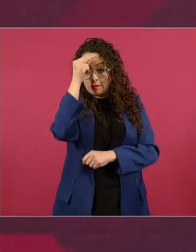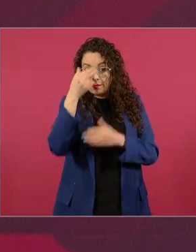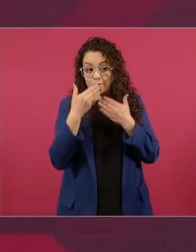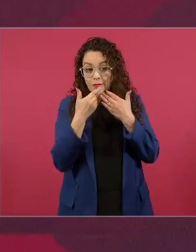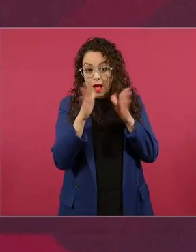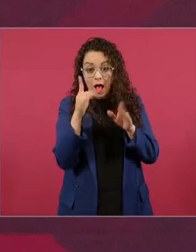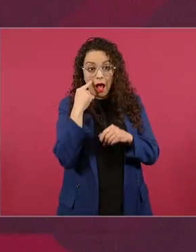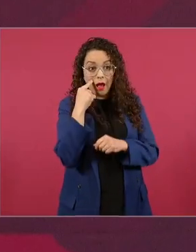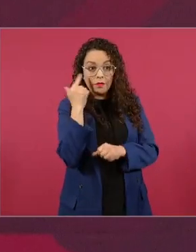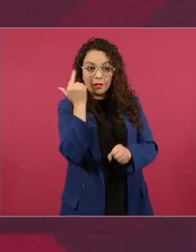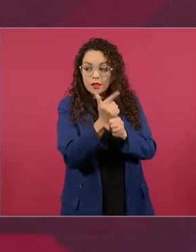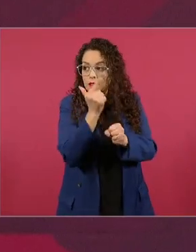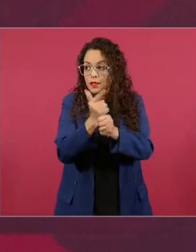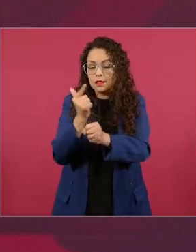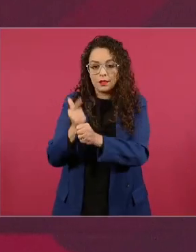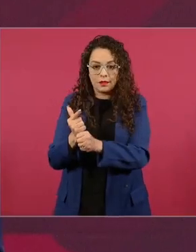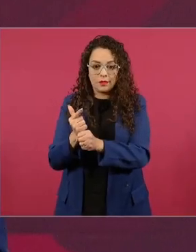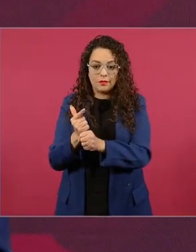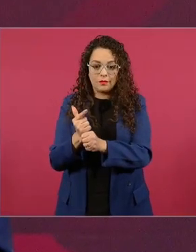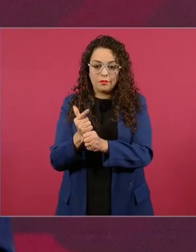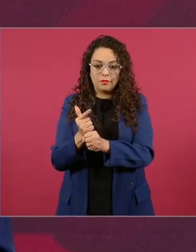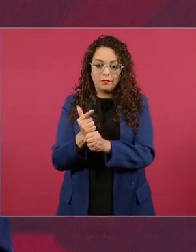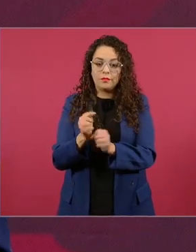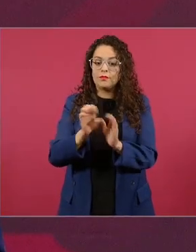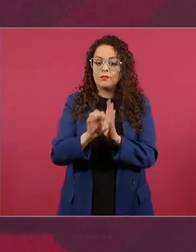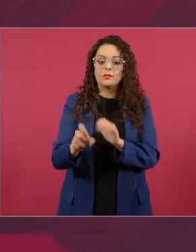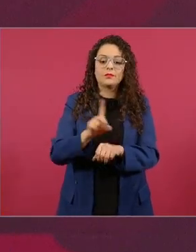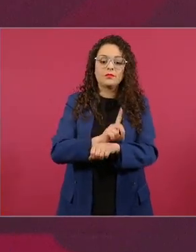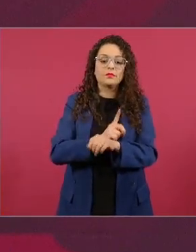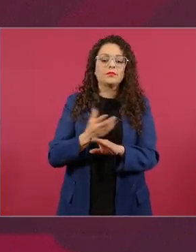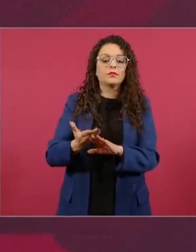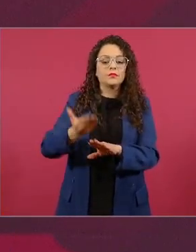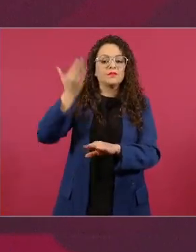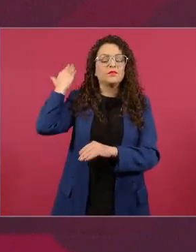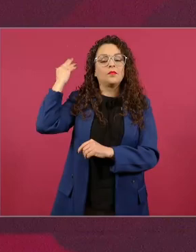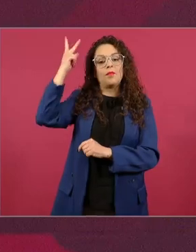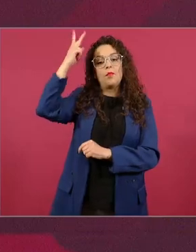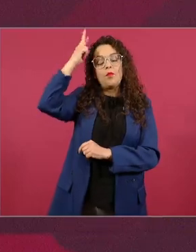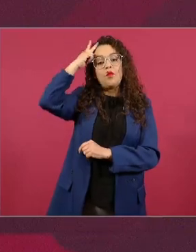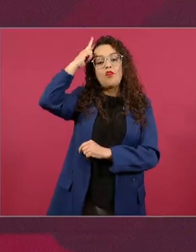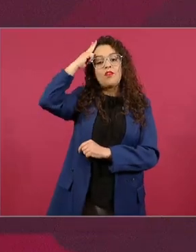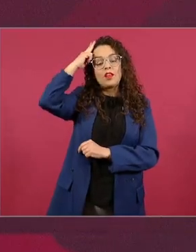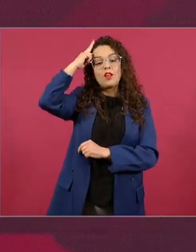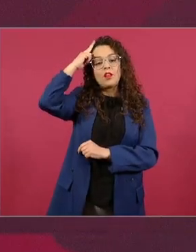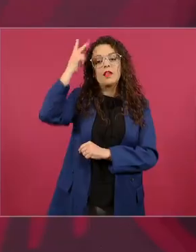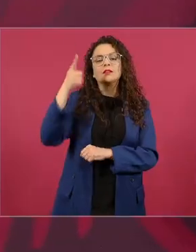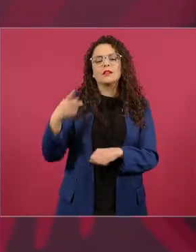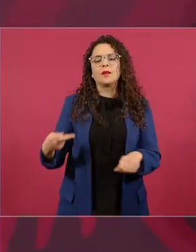desde porfirio porfirio porfirio porfirio díaz se aplicó